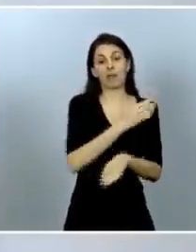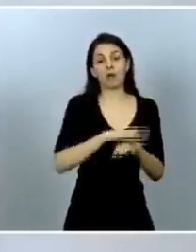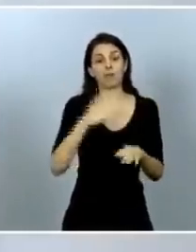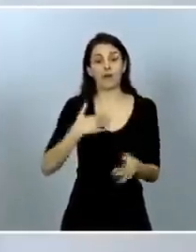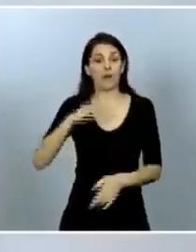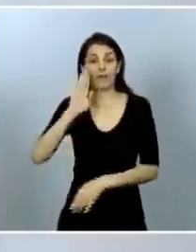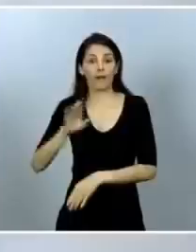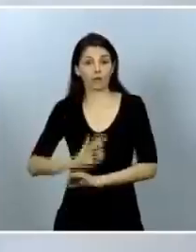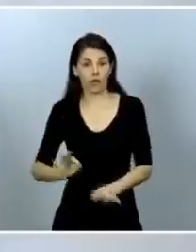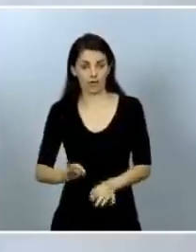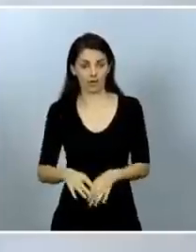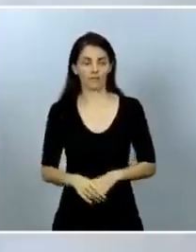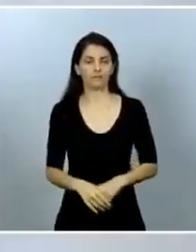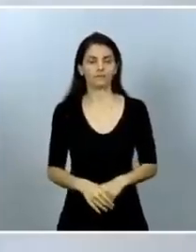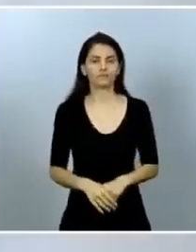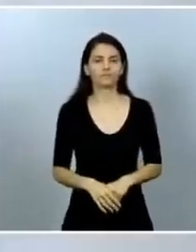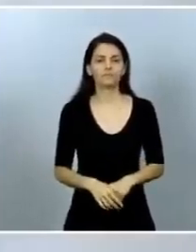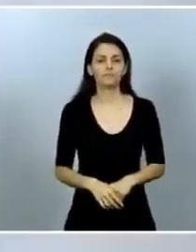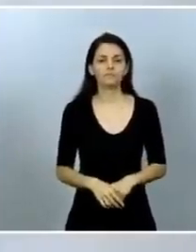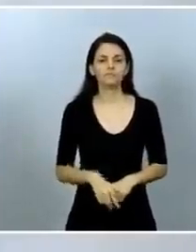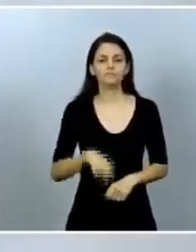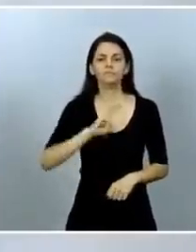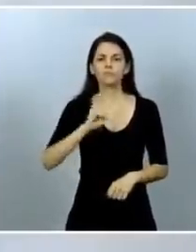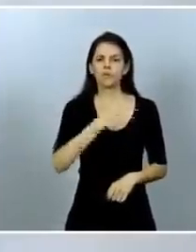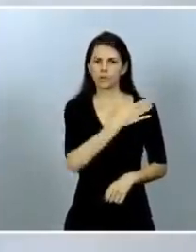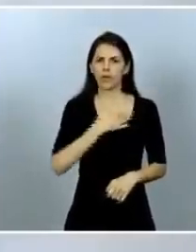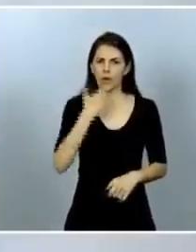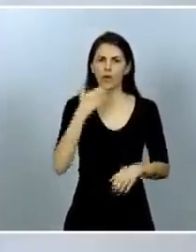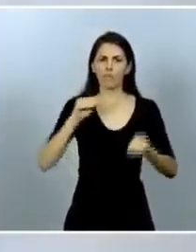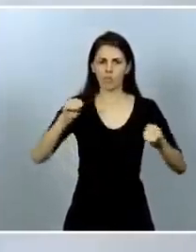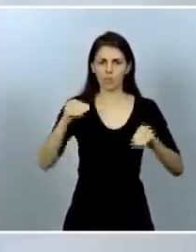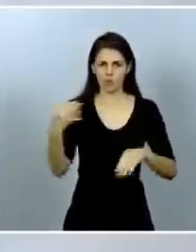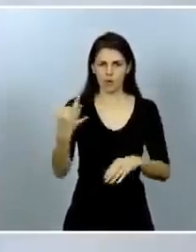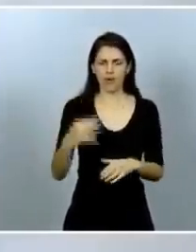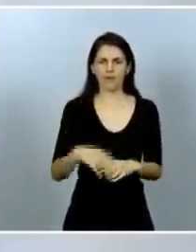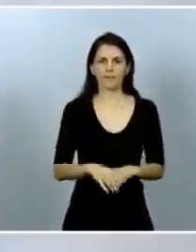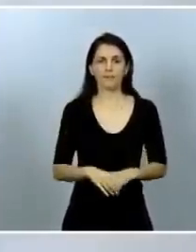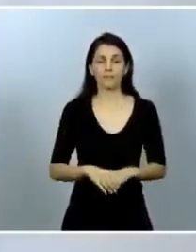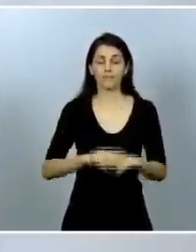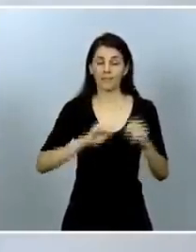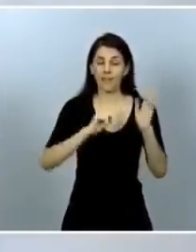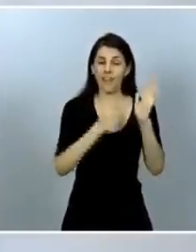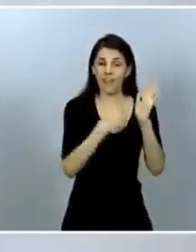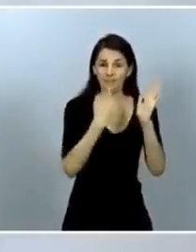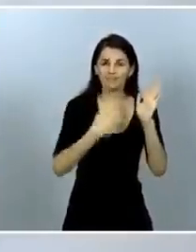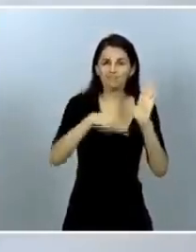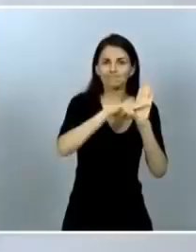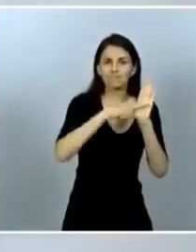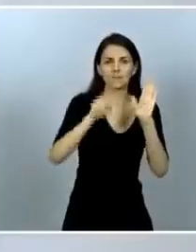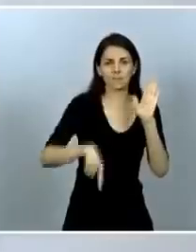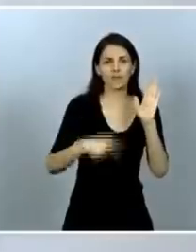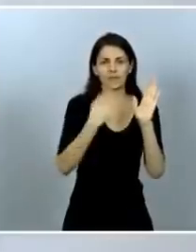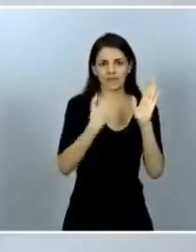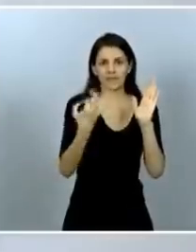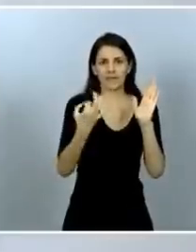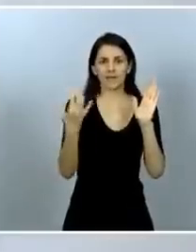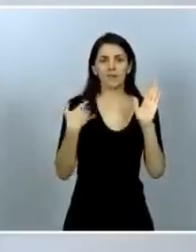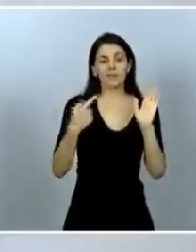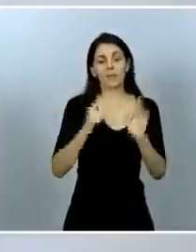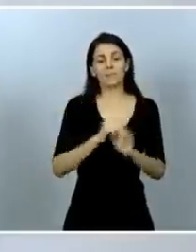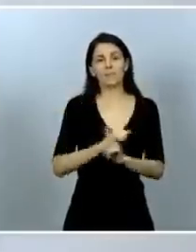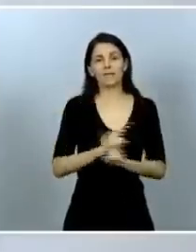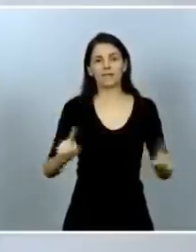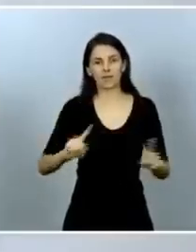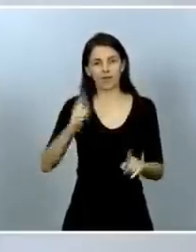Otro punto que quiero destacar mucho es que la ley marca como obligatoria la privación de la patria potestad a los condenados por